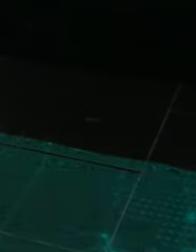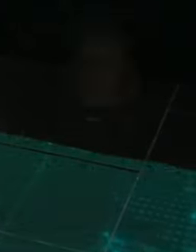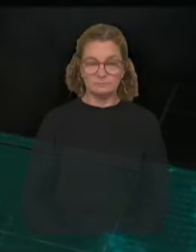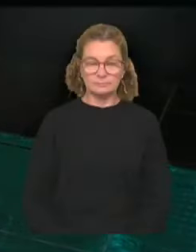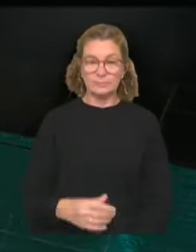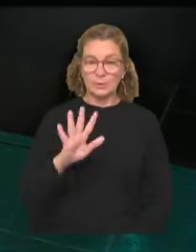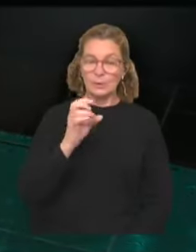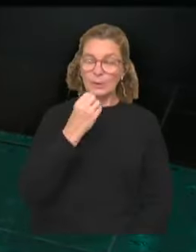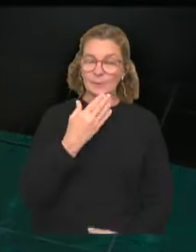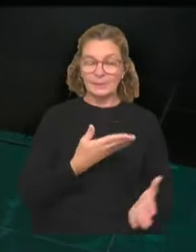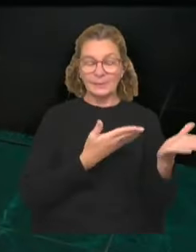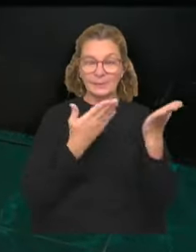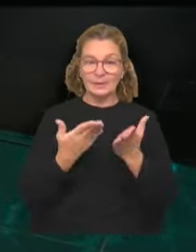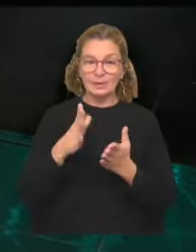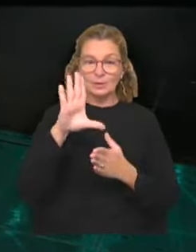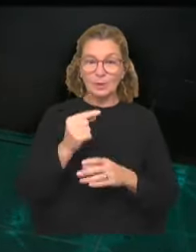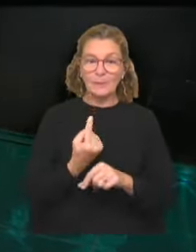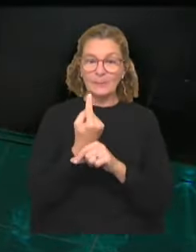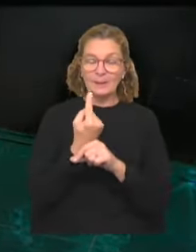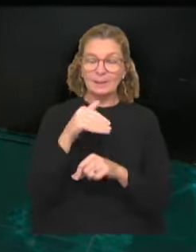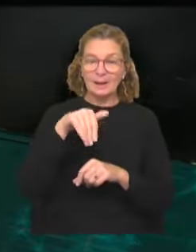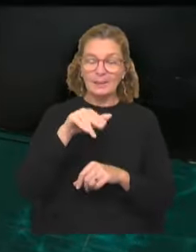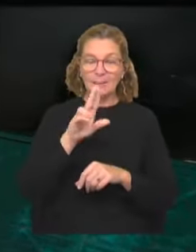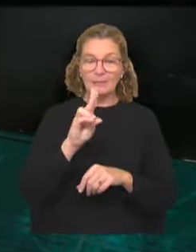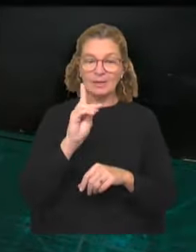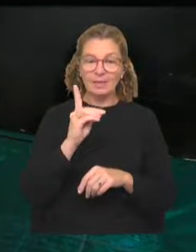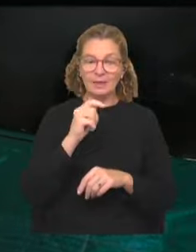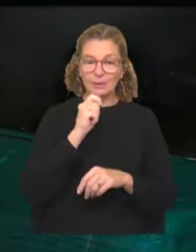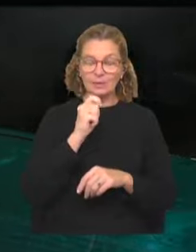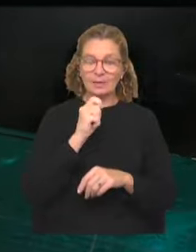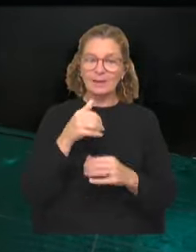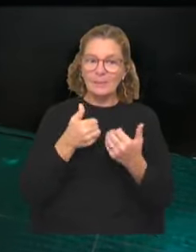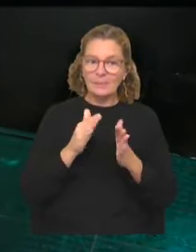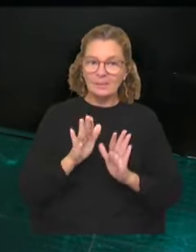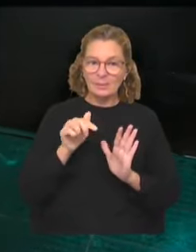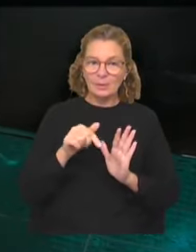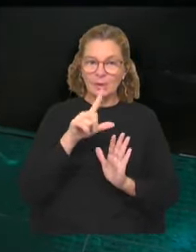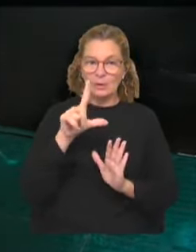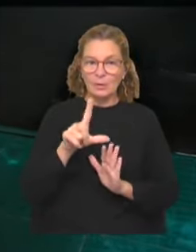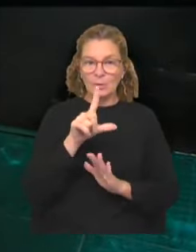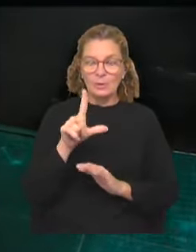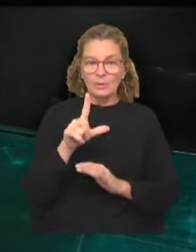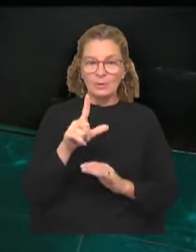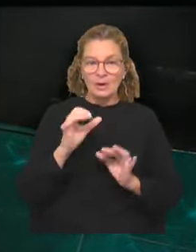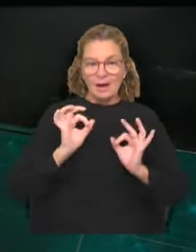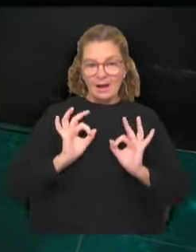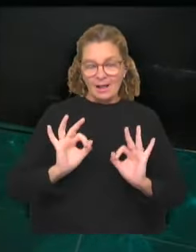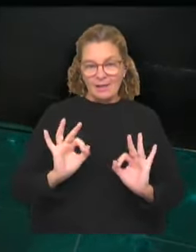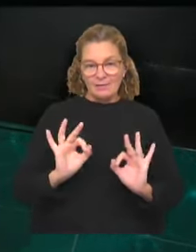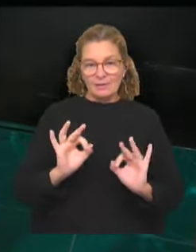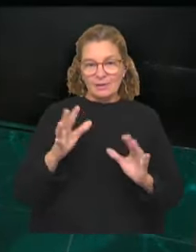¿Qué tal? ¿Cómo están? Bienvenidas, bienvenidos a la primera edición de MBD Noticias. Comenzamos en este lunes, feriado,